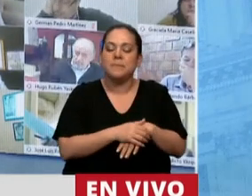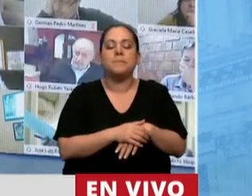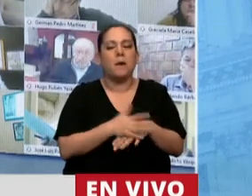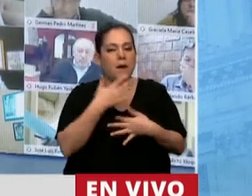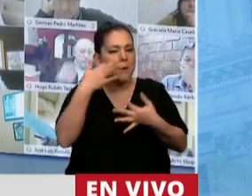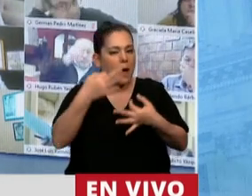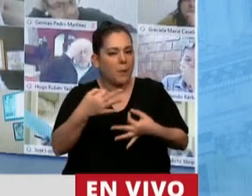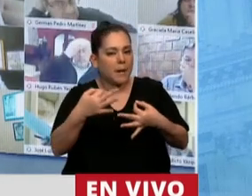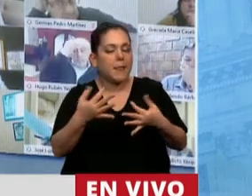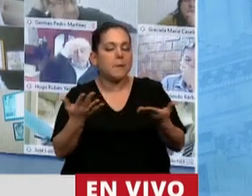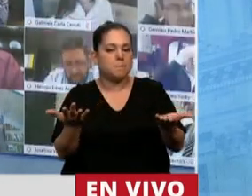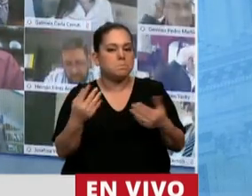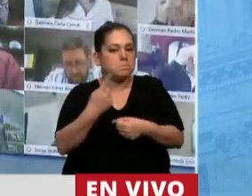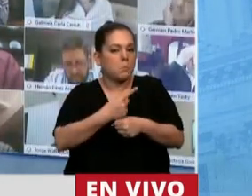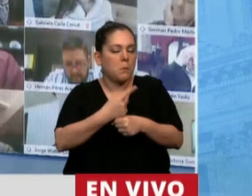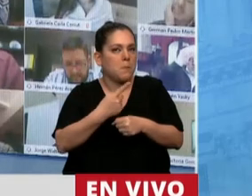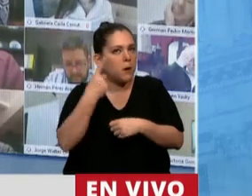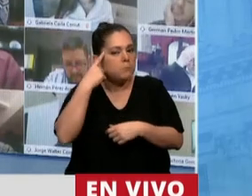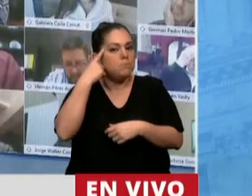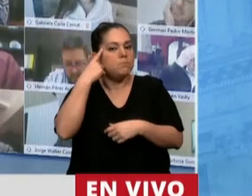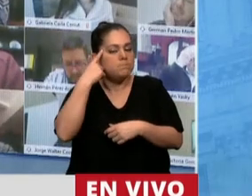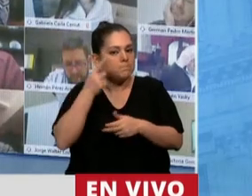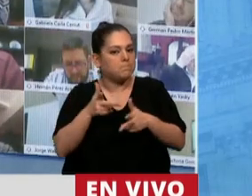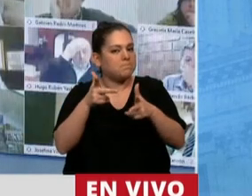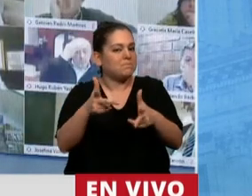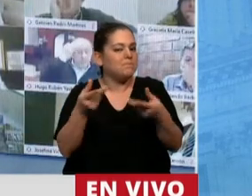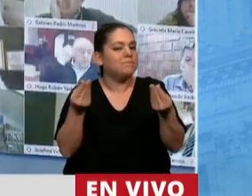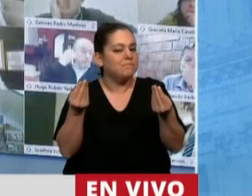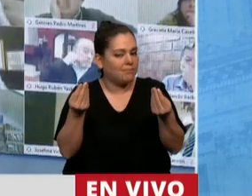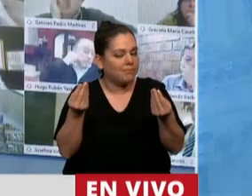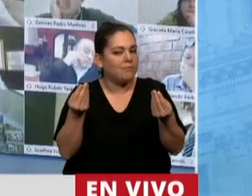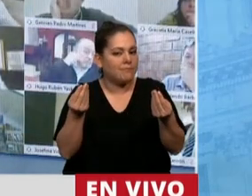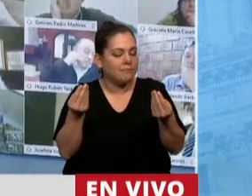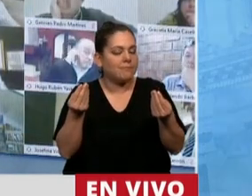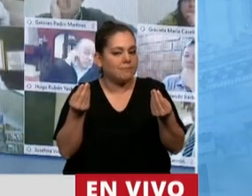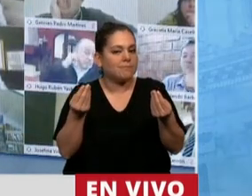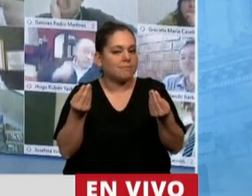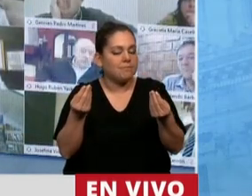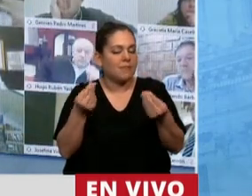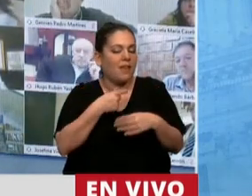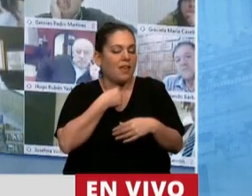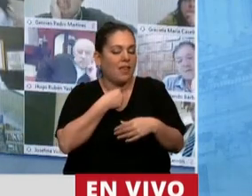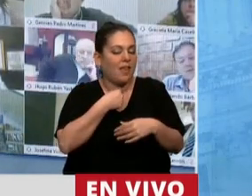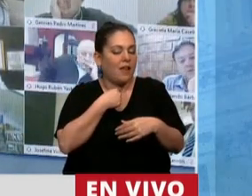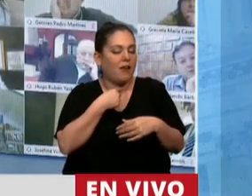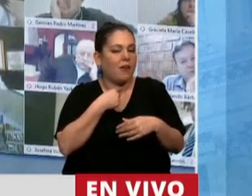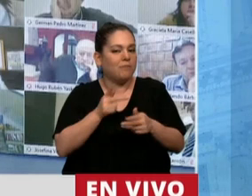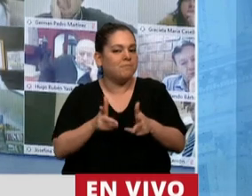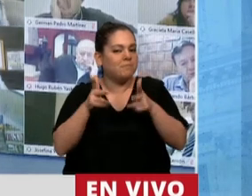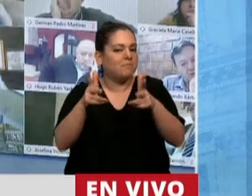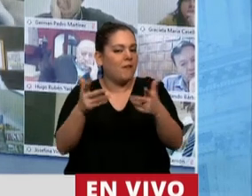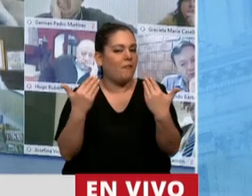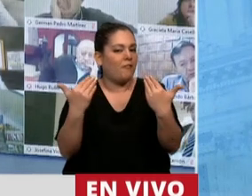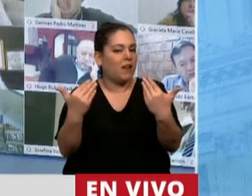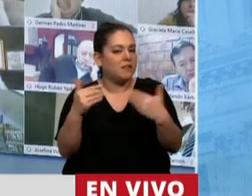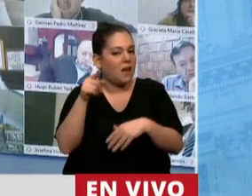La verdad que lo primero que se me ocurre, presidente, es felicitarlo a usted y a todos